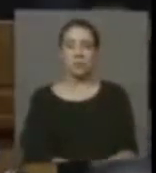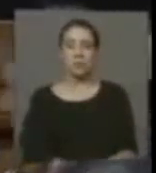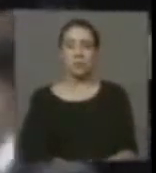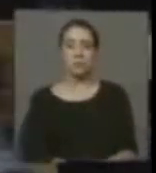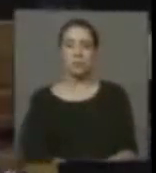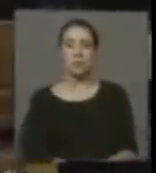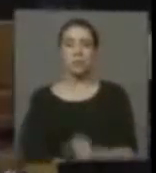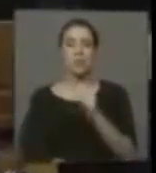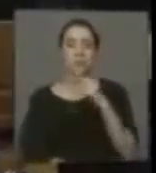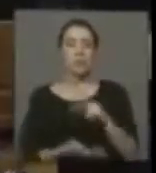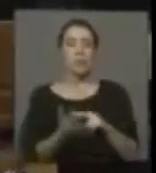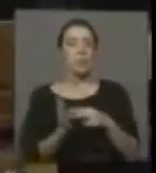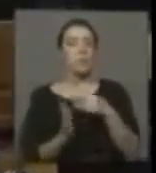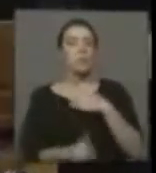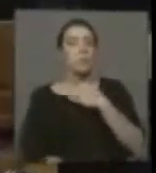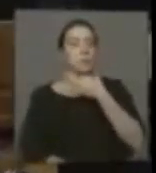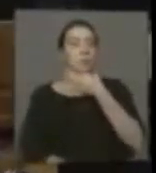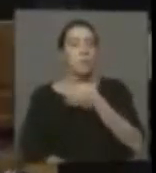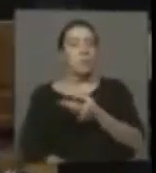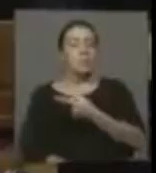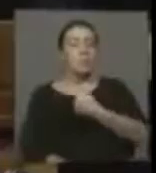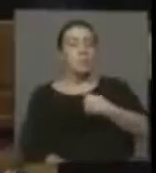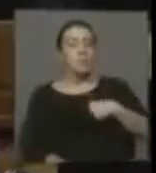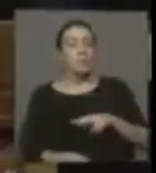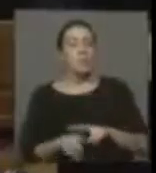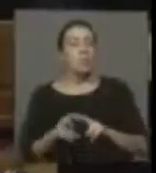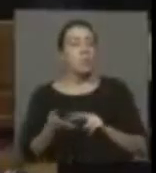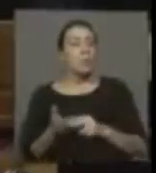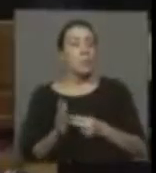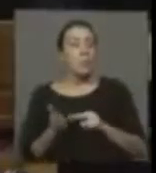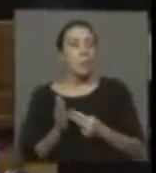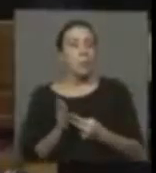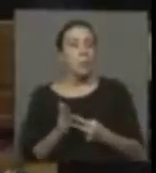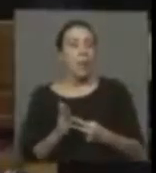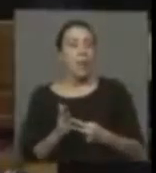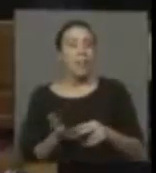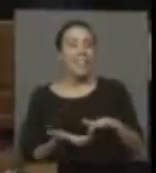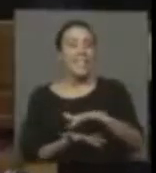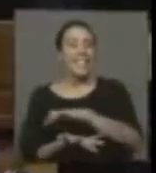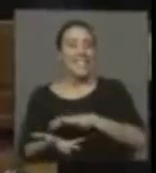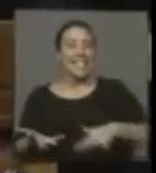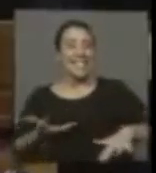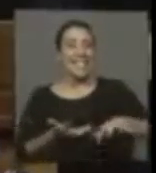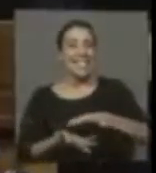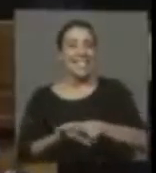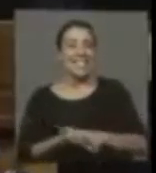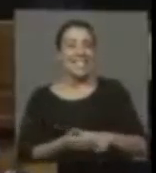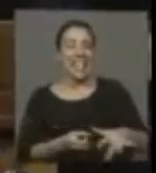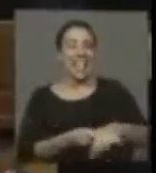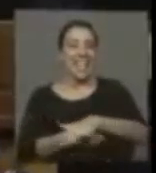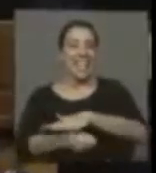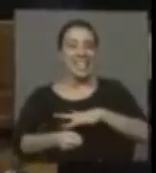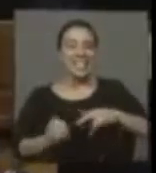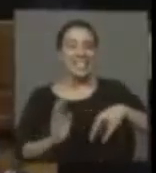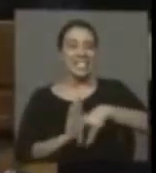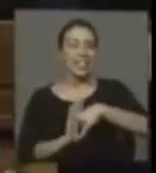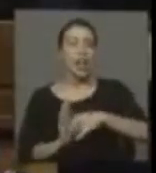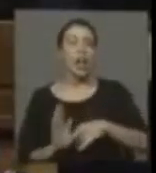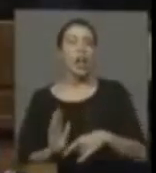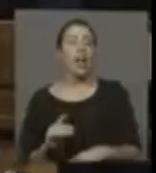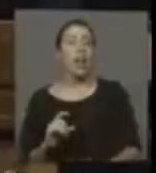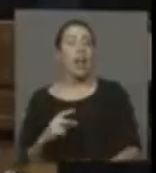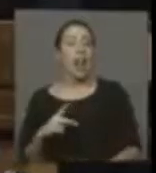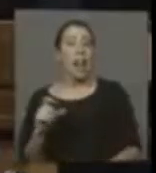que quiero plantear, Presidente, es que estamos recibiendo efectos colaterales de la crisis de la isla de Chiloé. Toda la comuna de las huaytecas,